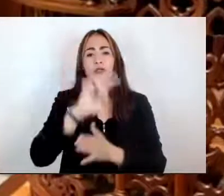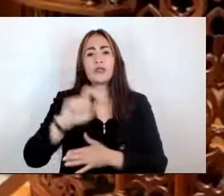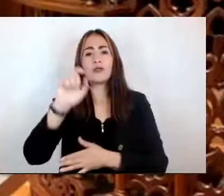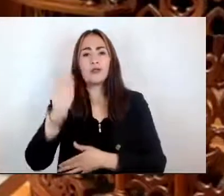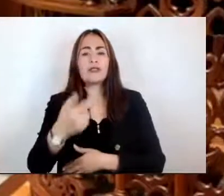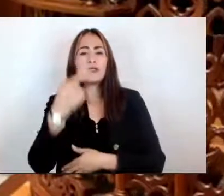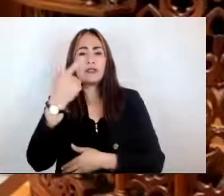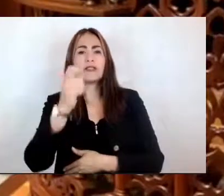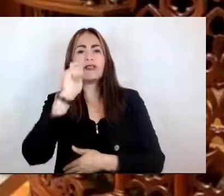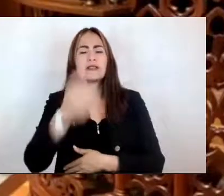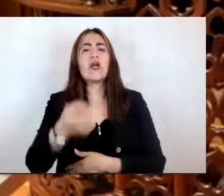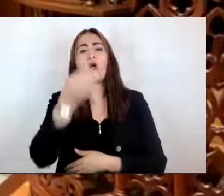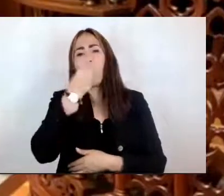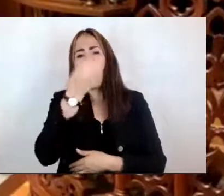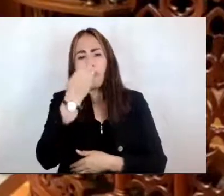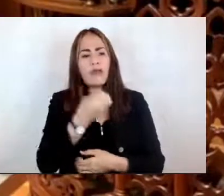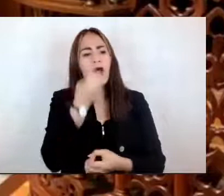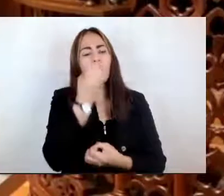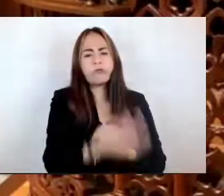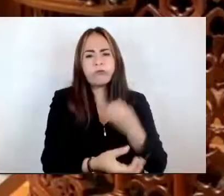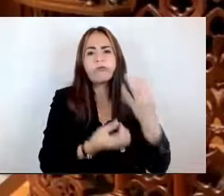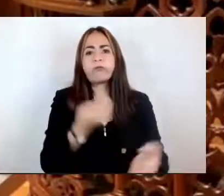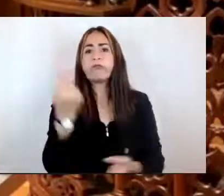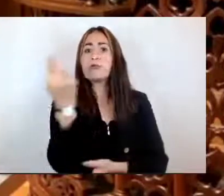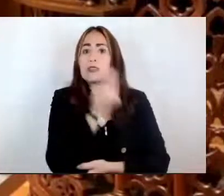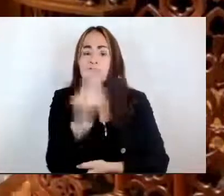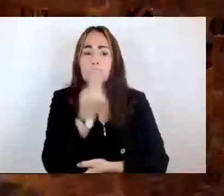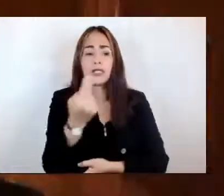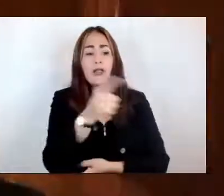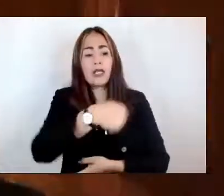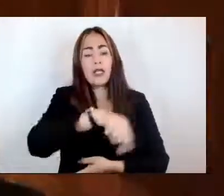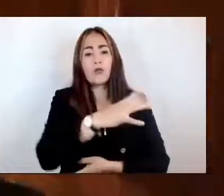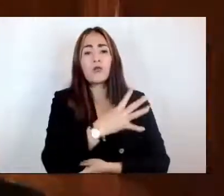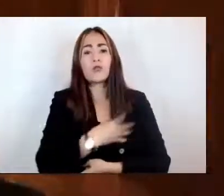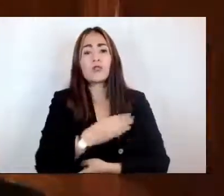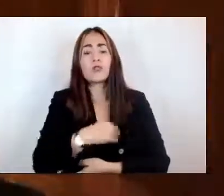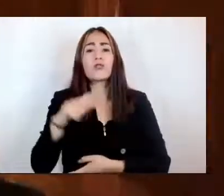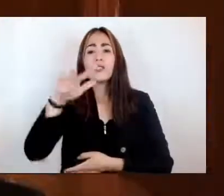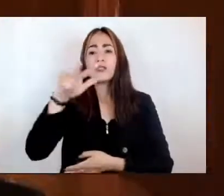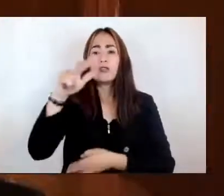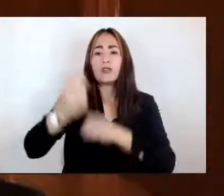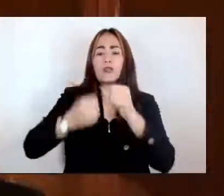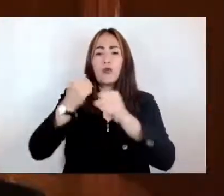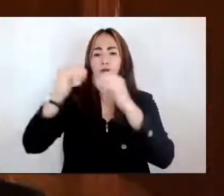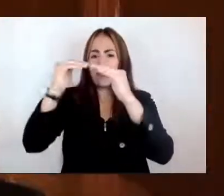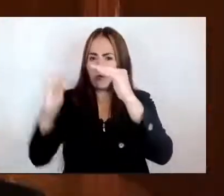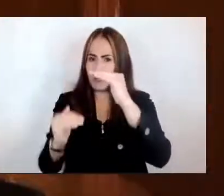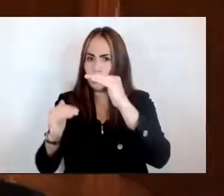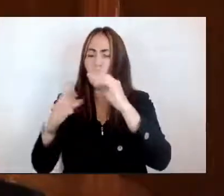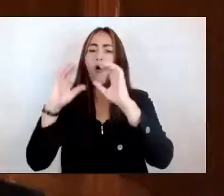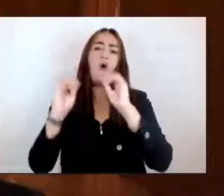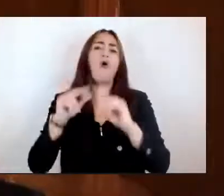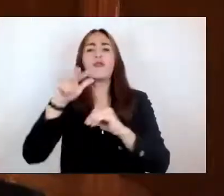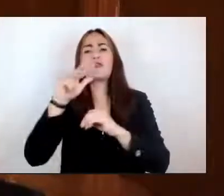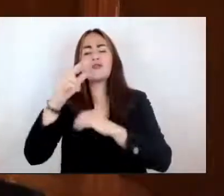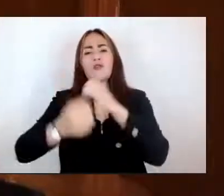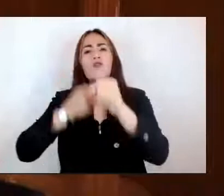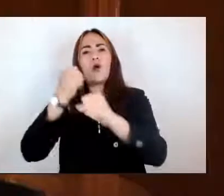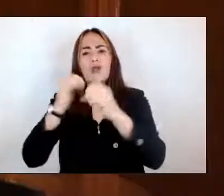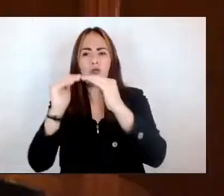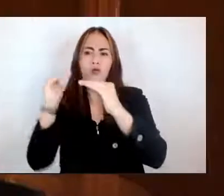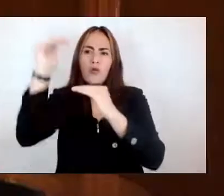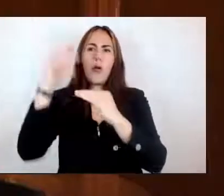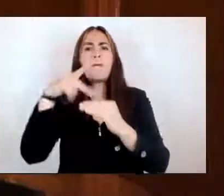alimentos de las y los hijos menores de edad o mayores de edad que se dediquen al estudio,